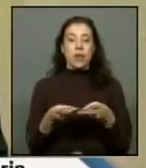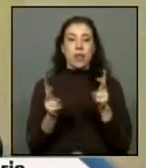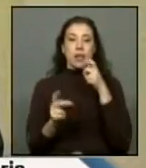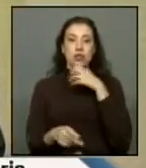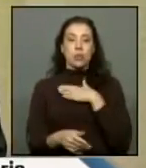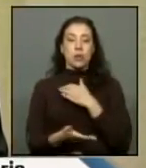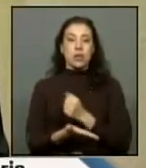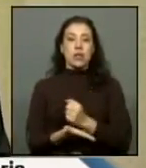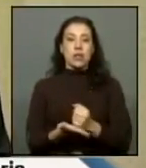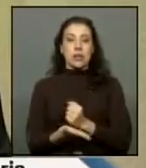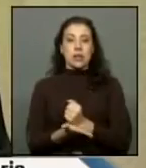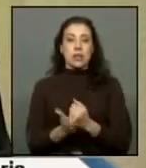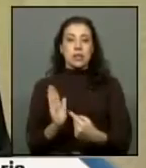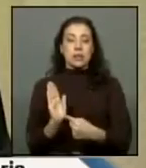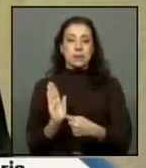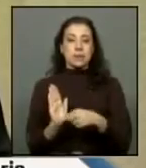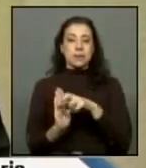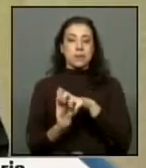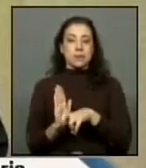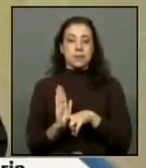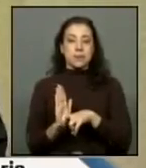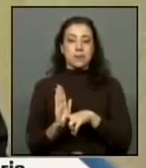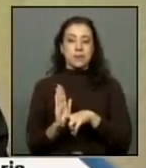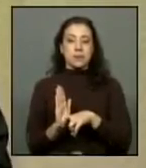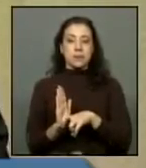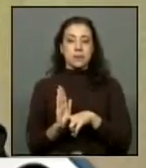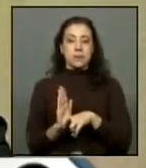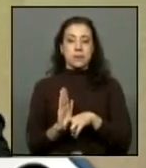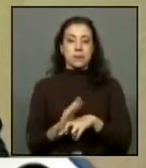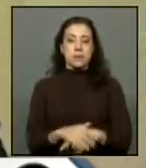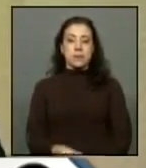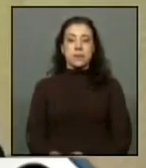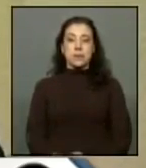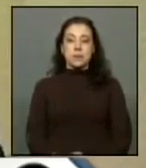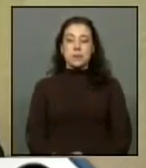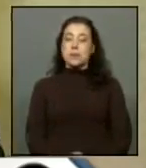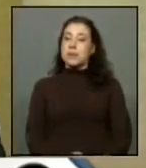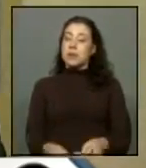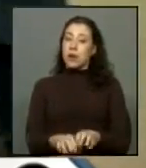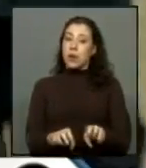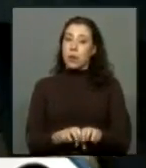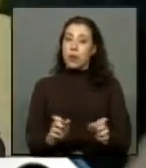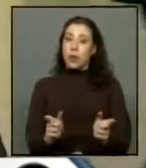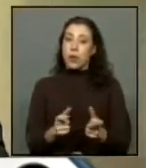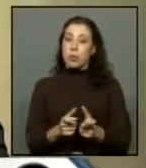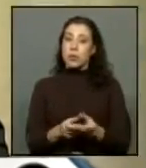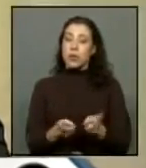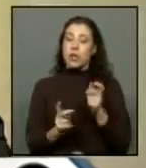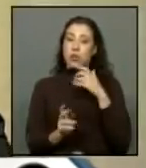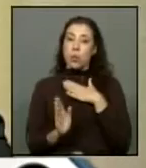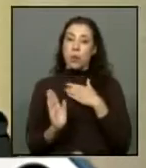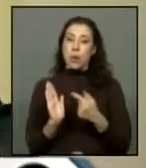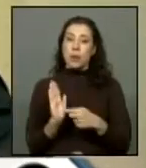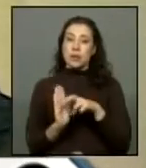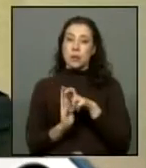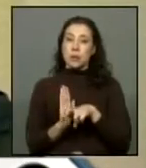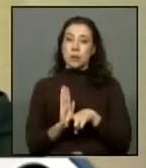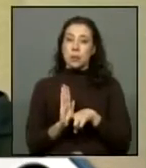humanos en la tramitación de este proyecto la verdad que había consenso en la comisión de derechos humanos que este es un proyecto